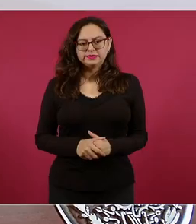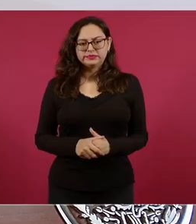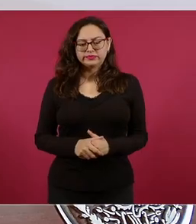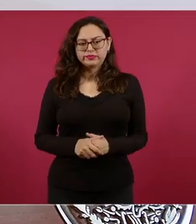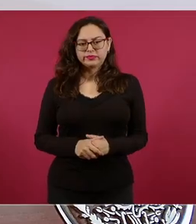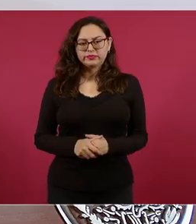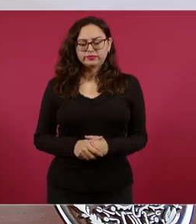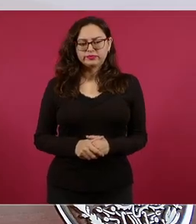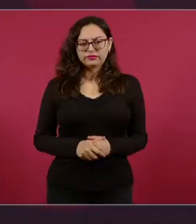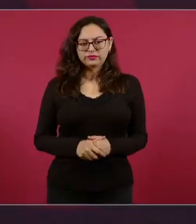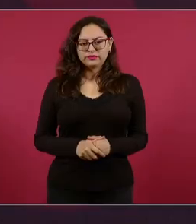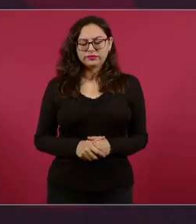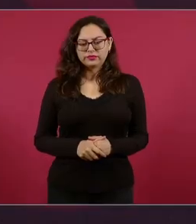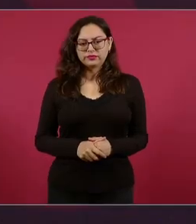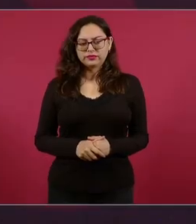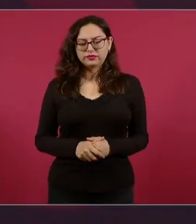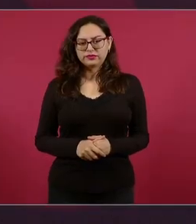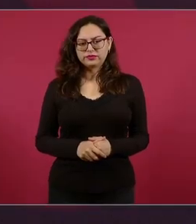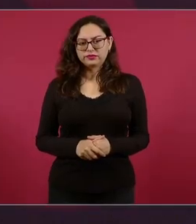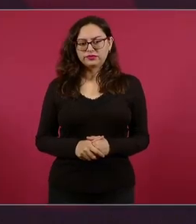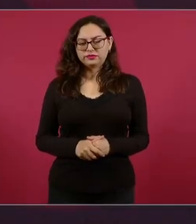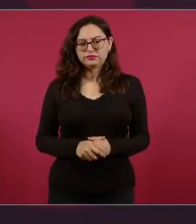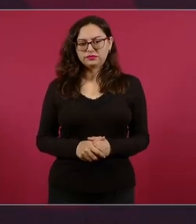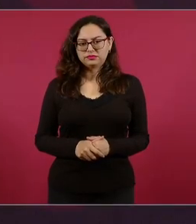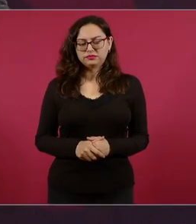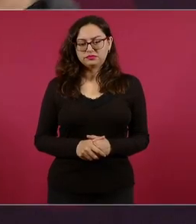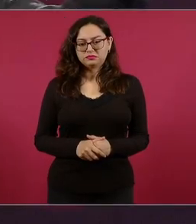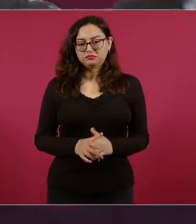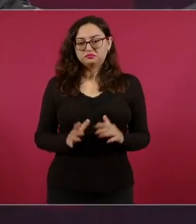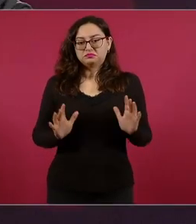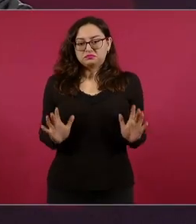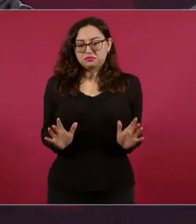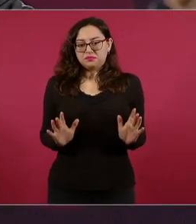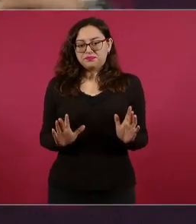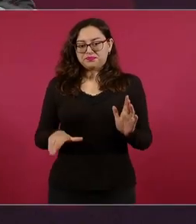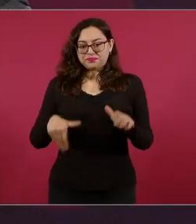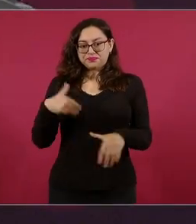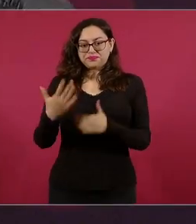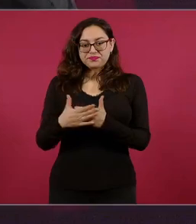ya para el año próximo, sino de todos